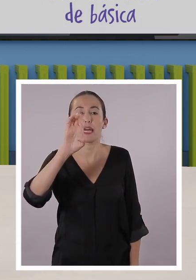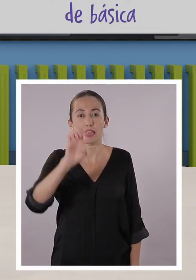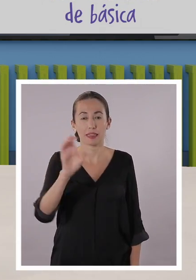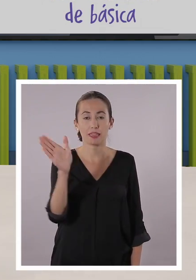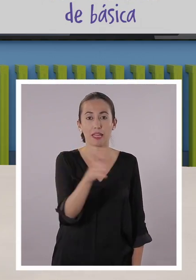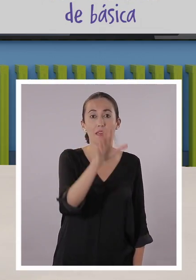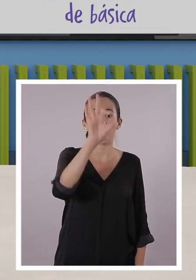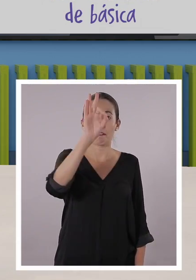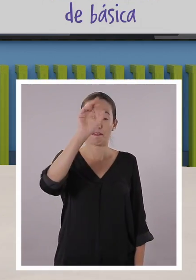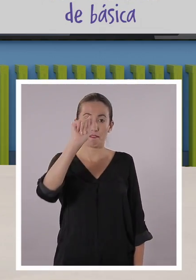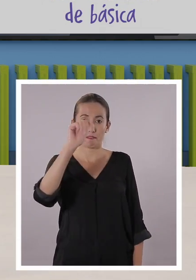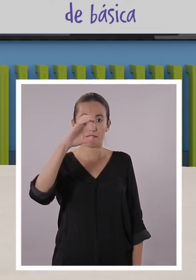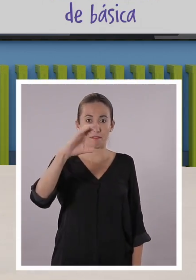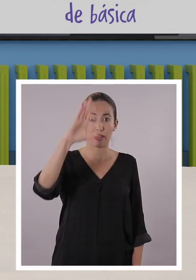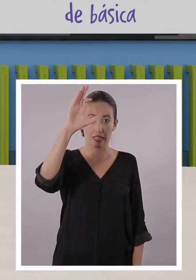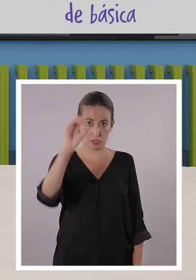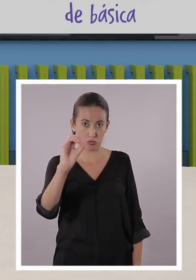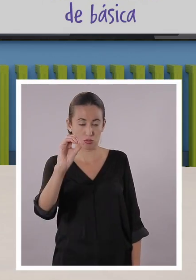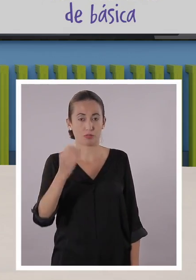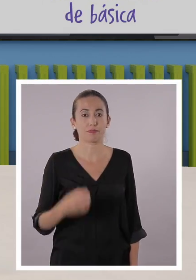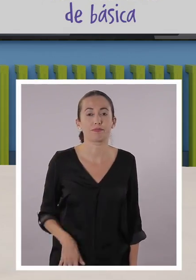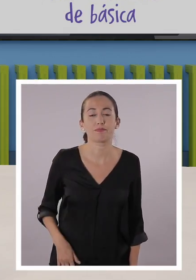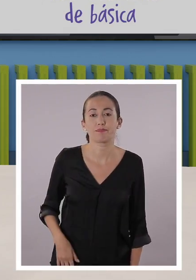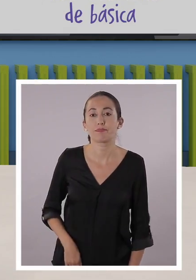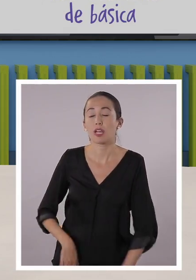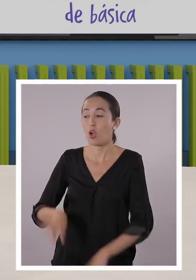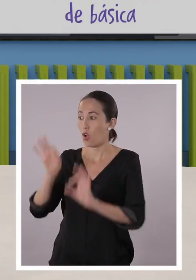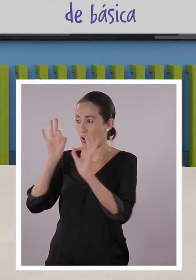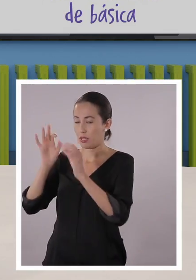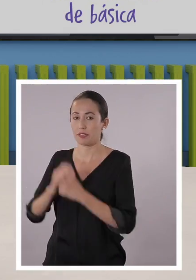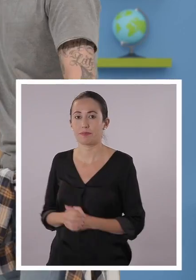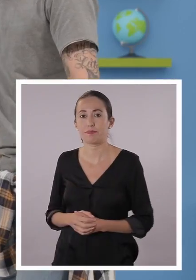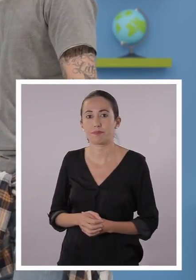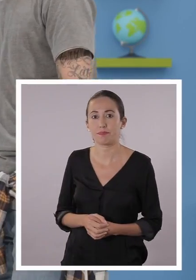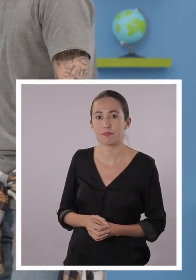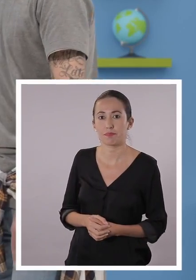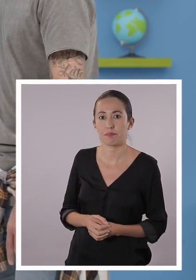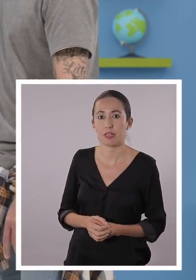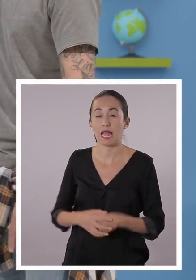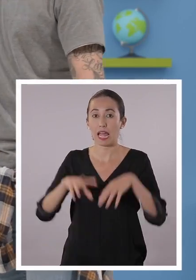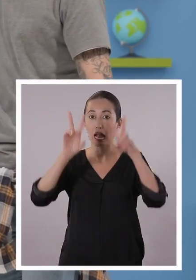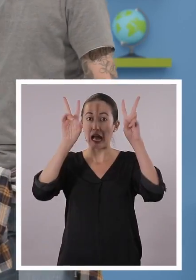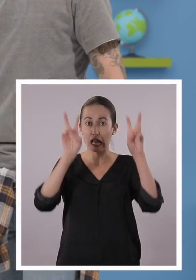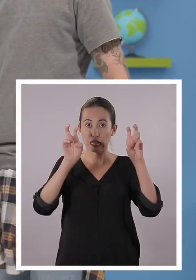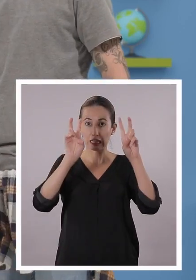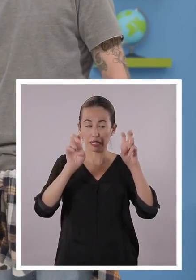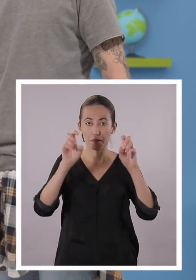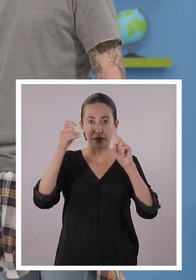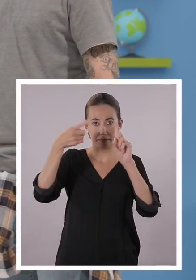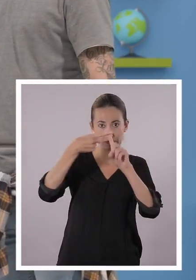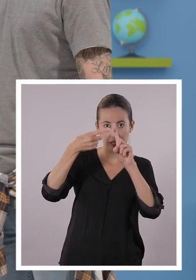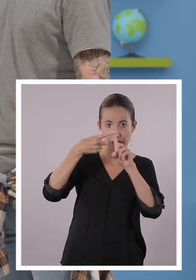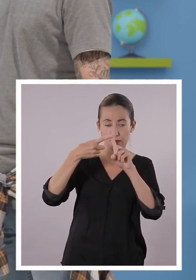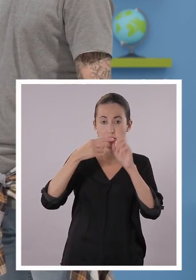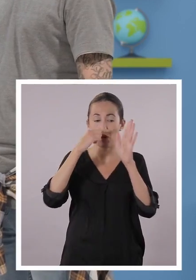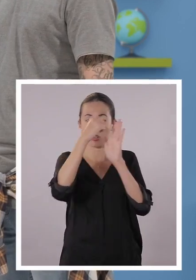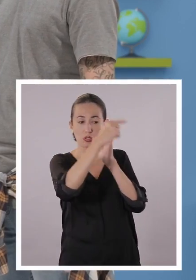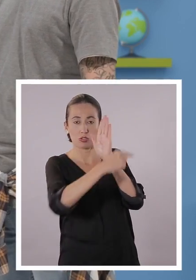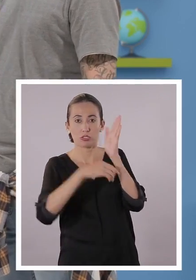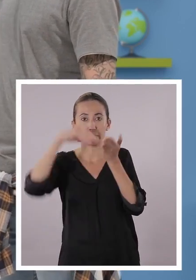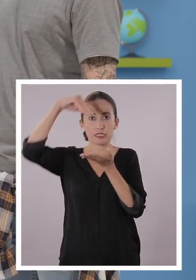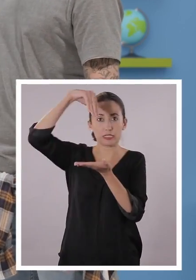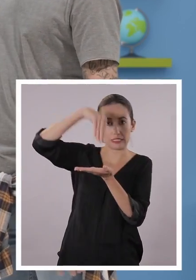primero las partes del mentefacto? Listo, profe. Vamos ahí. La primera. El tema o la idea va en la parte